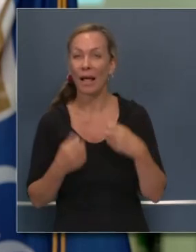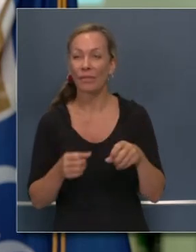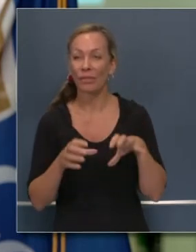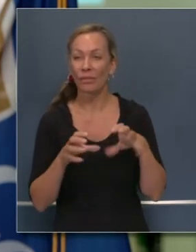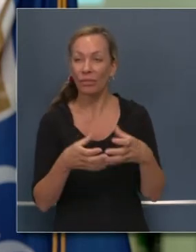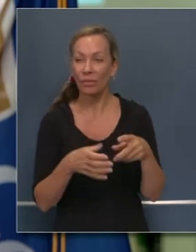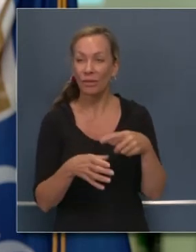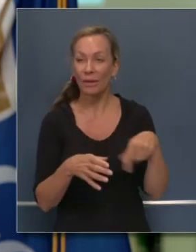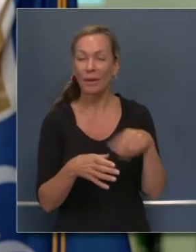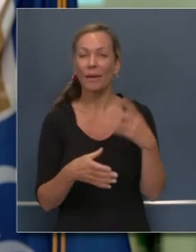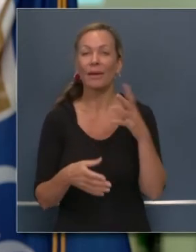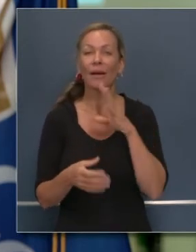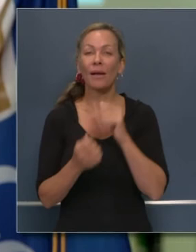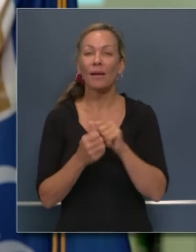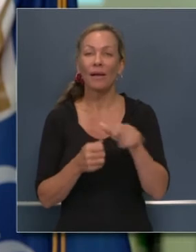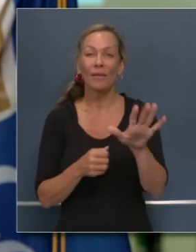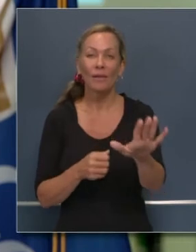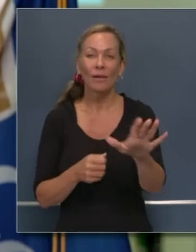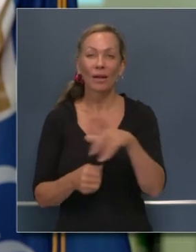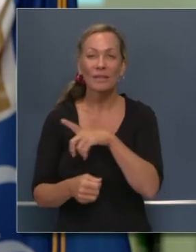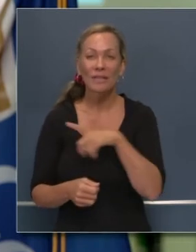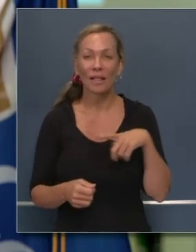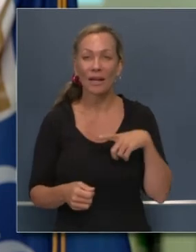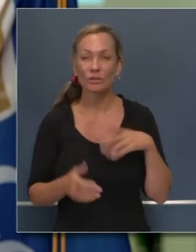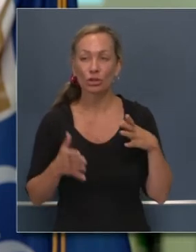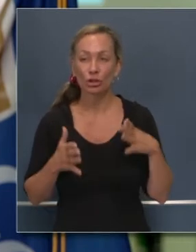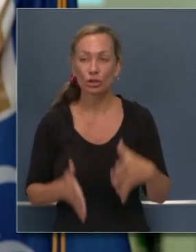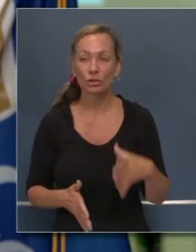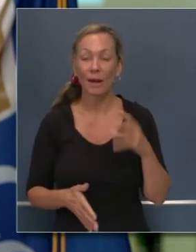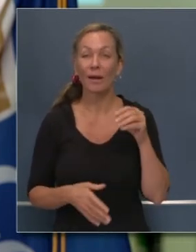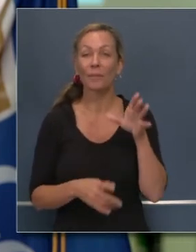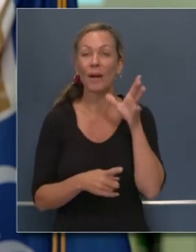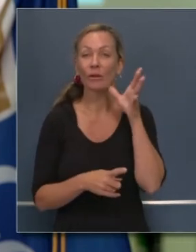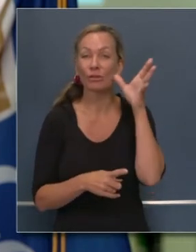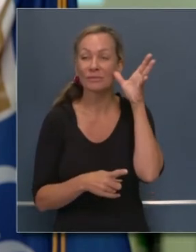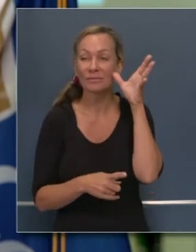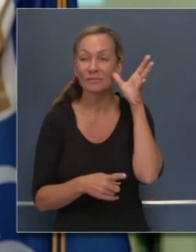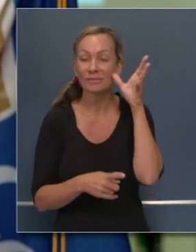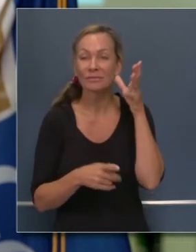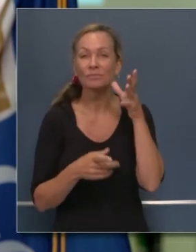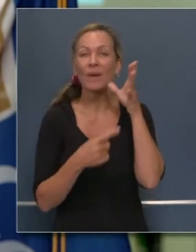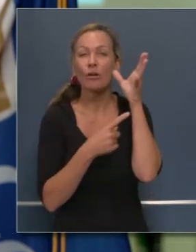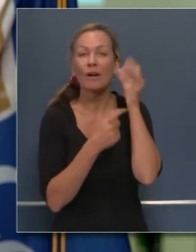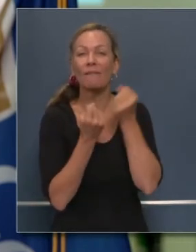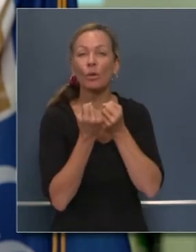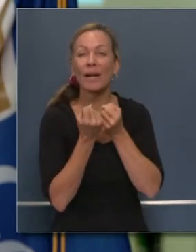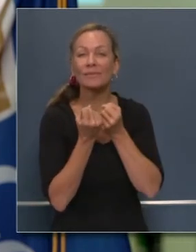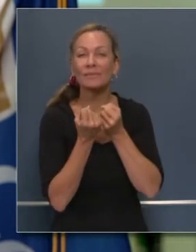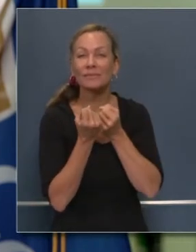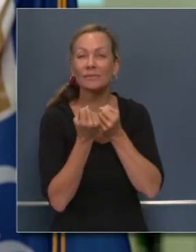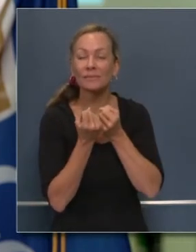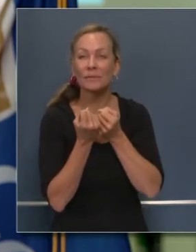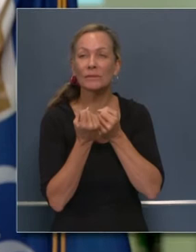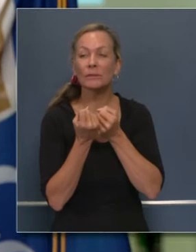líderes en cuanto a la fuerza laboral, junto con los padres y con los defensores de estos